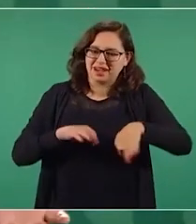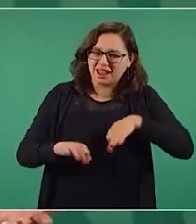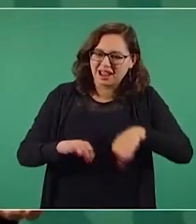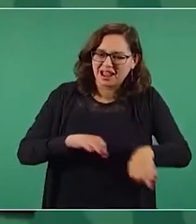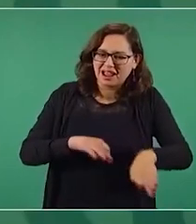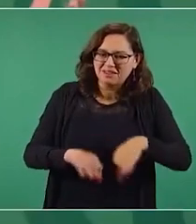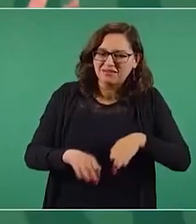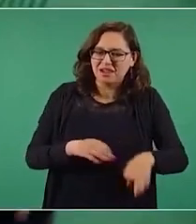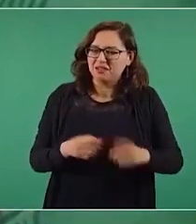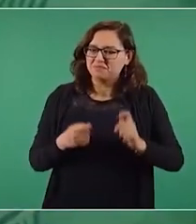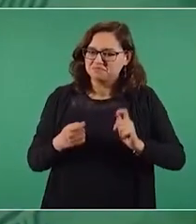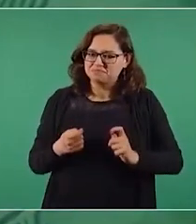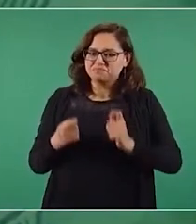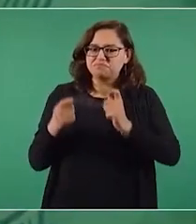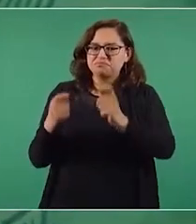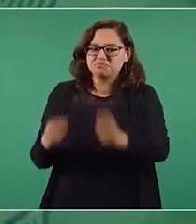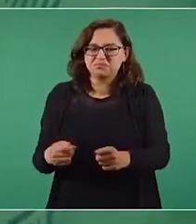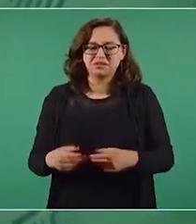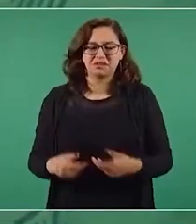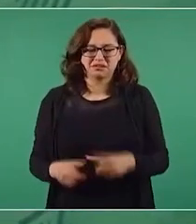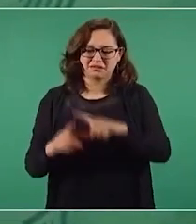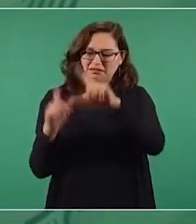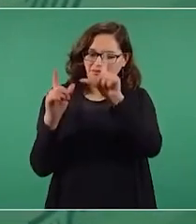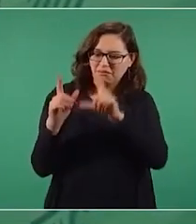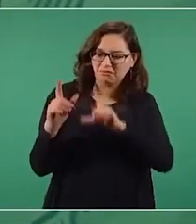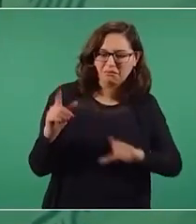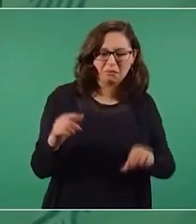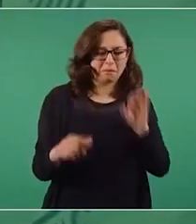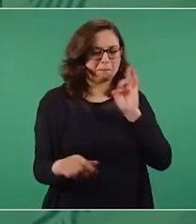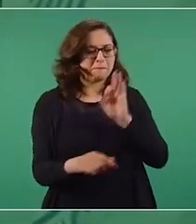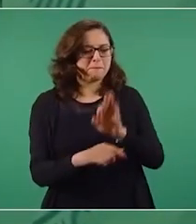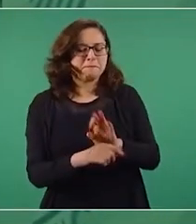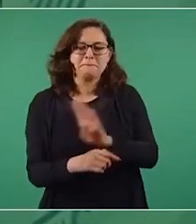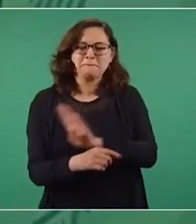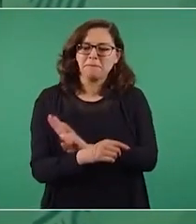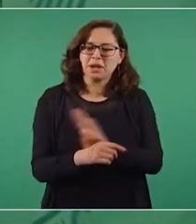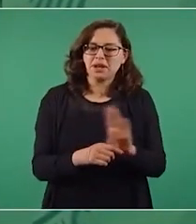de ayudar al país,